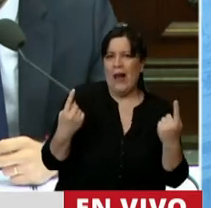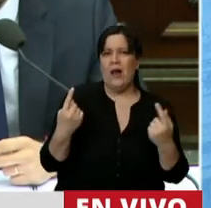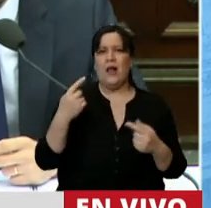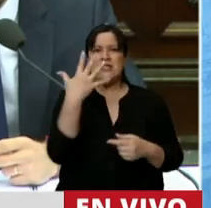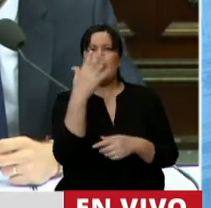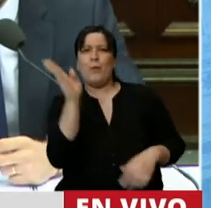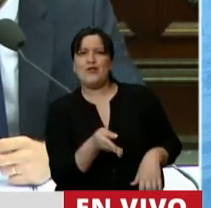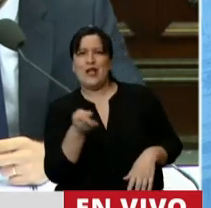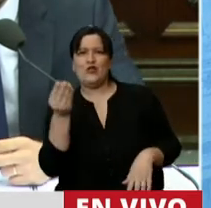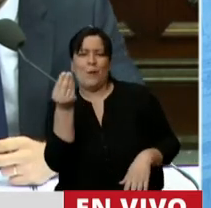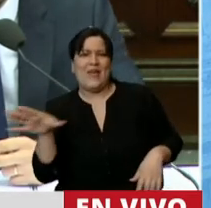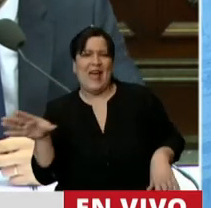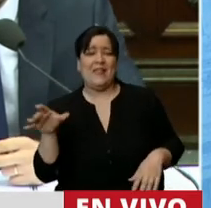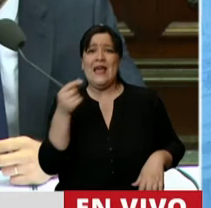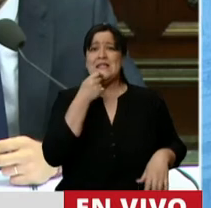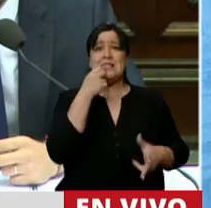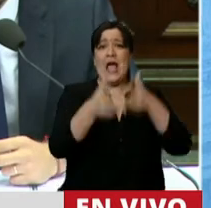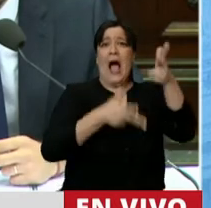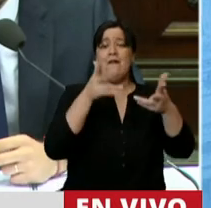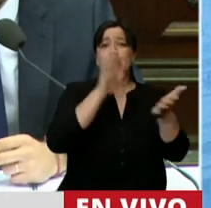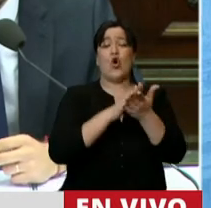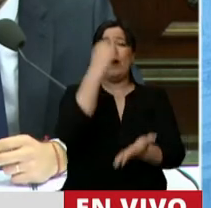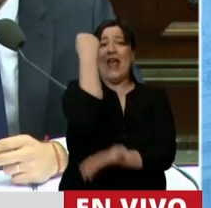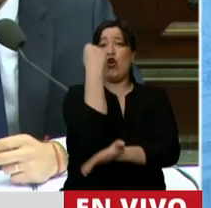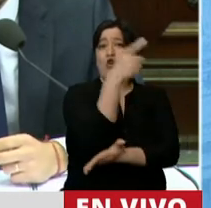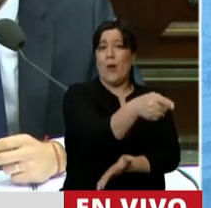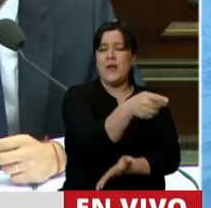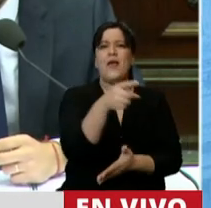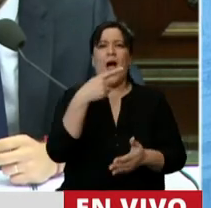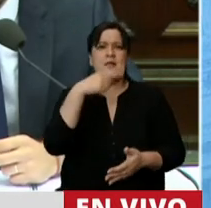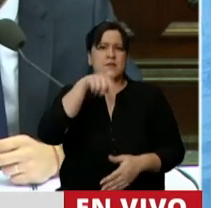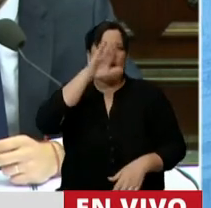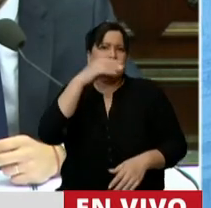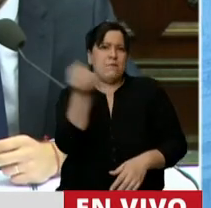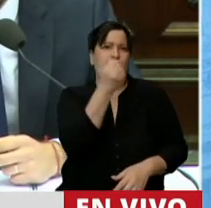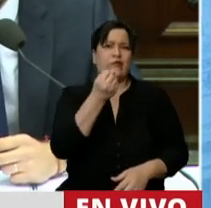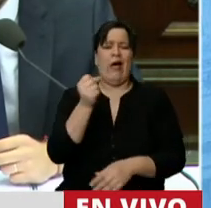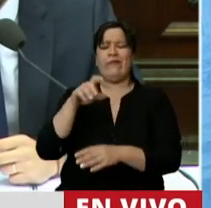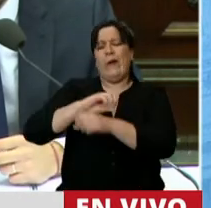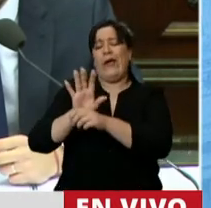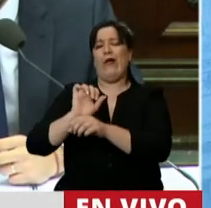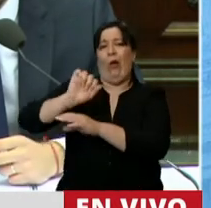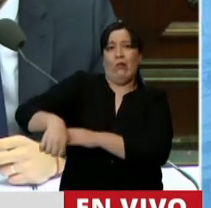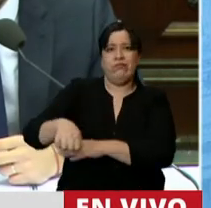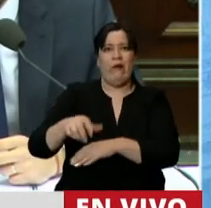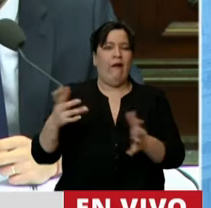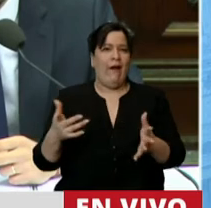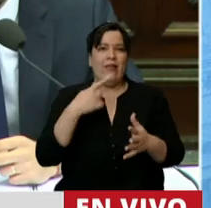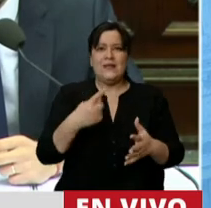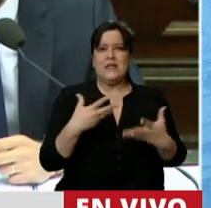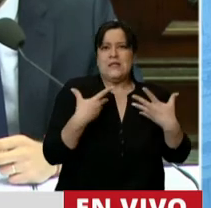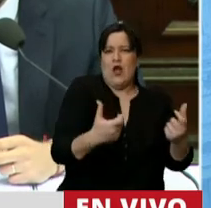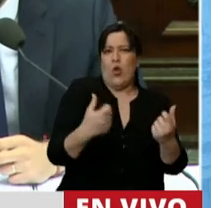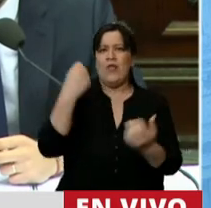el que hablaba de economía quedaba como un asesino hasta que el presidente se dio cuenta que era salud y economía.